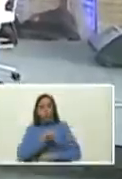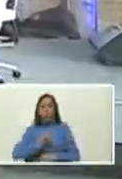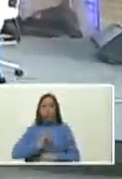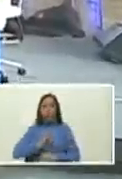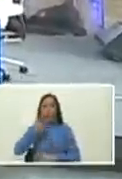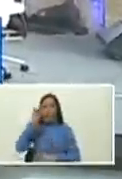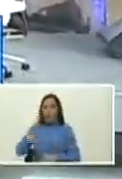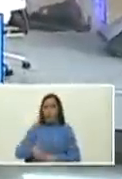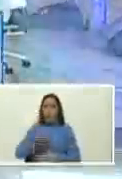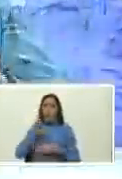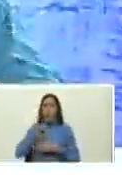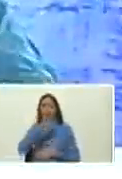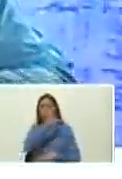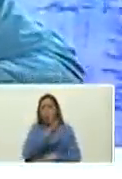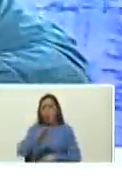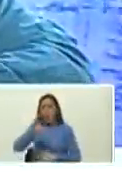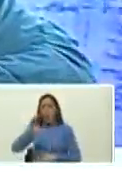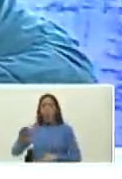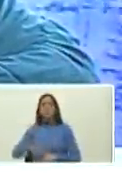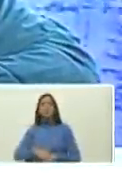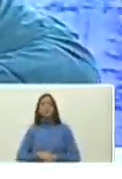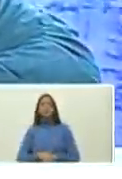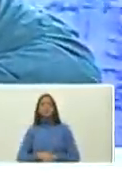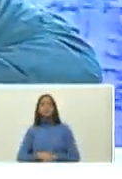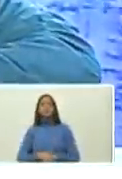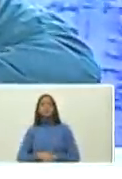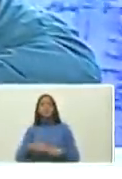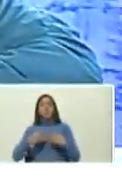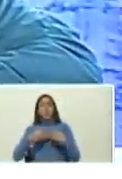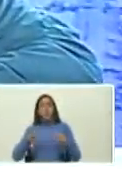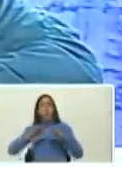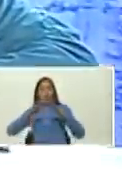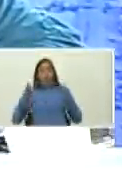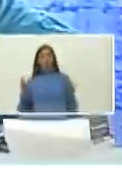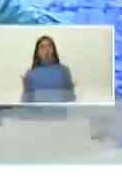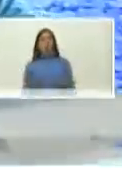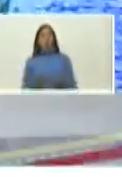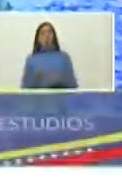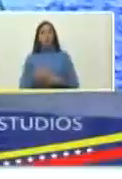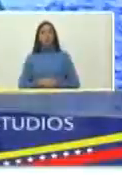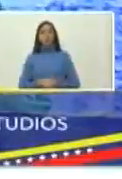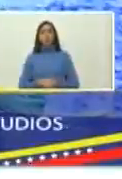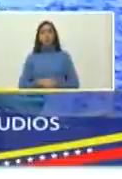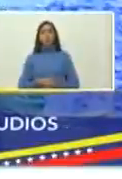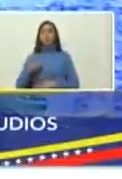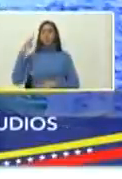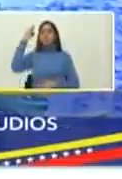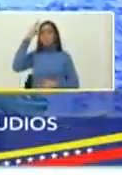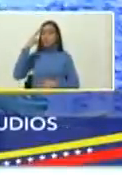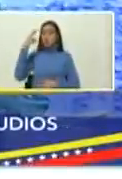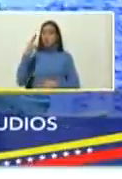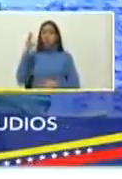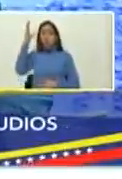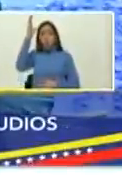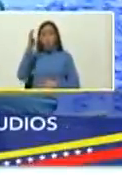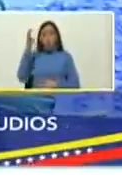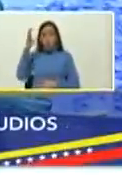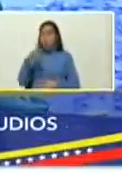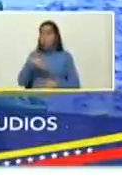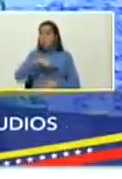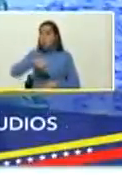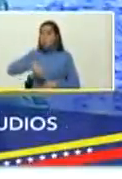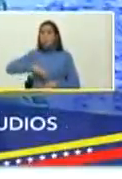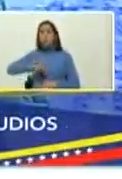latinoamericana caribeña que le abra al mundo el razonamiento y el conocimiento de lo que hemos